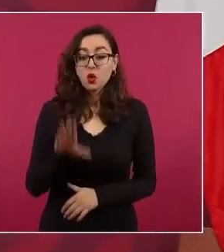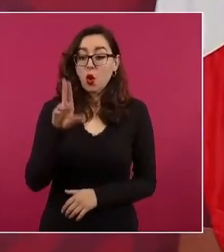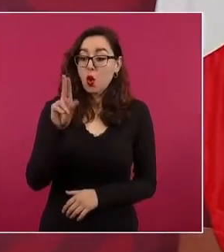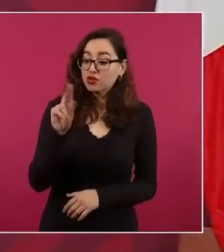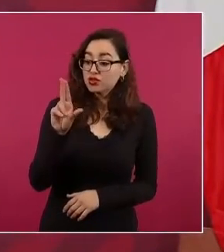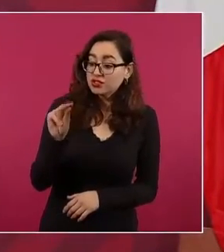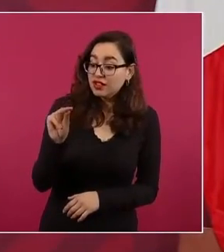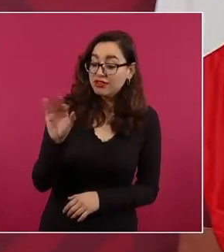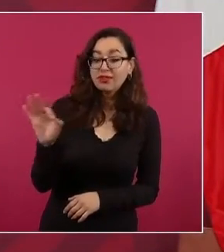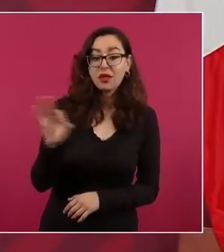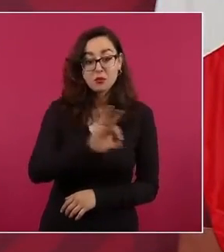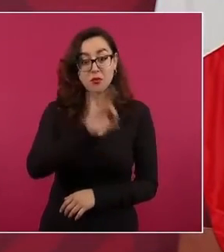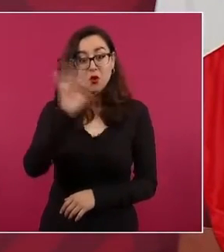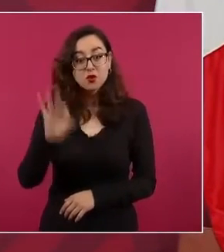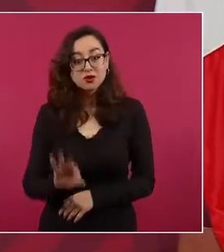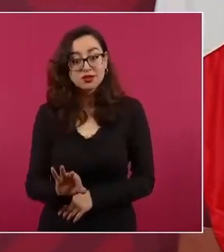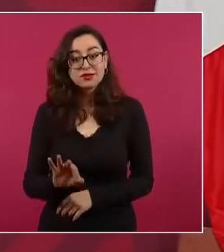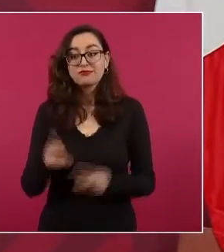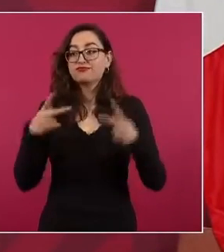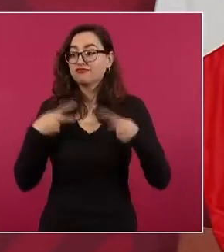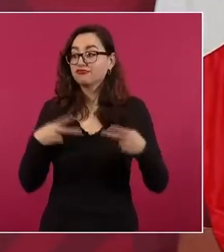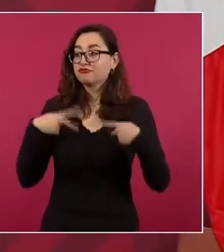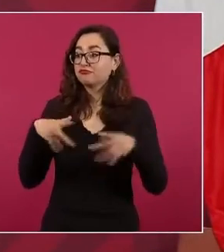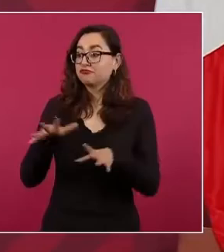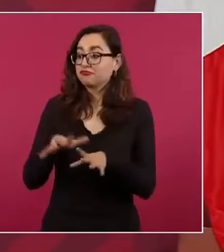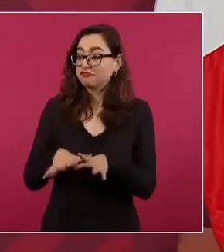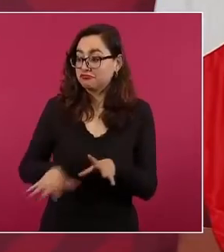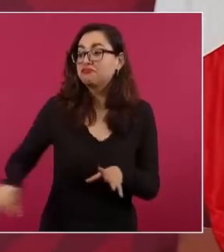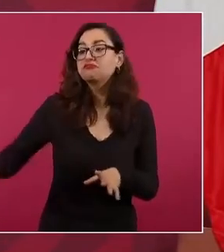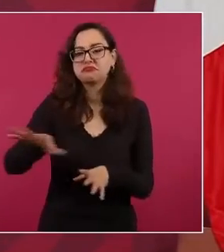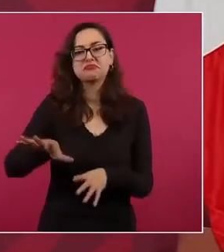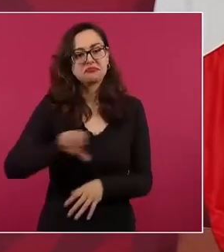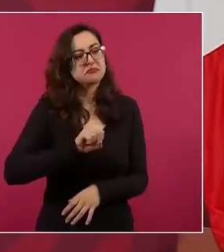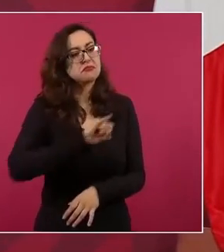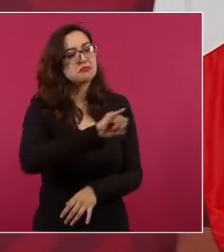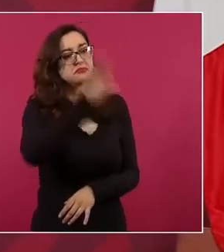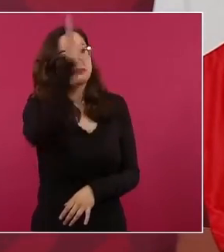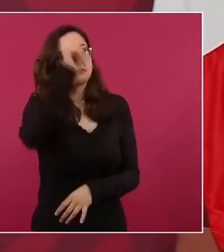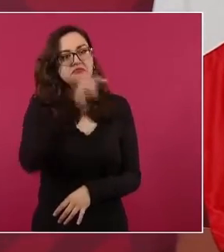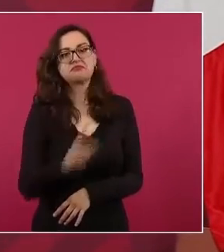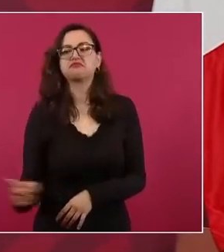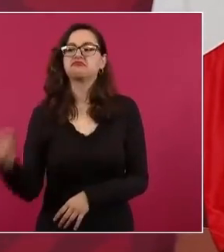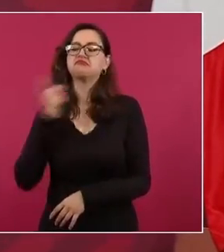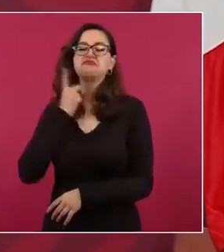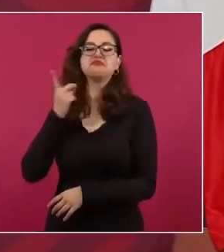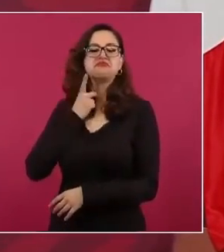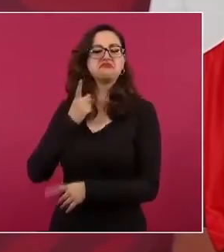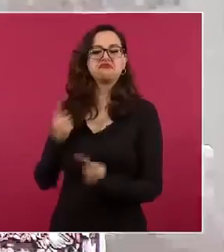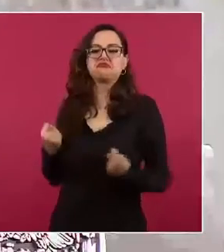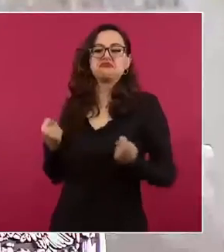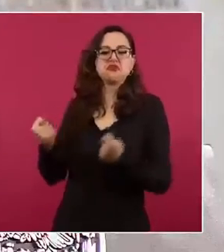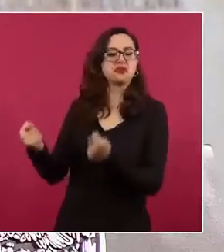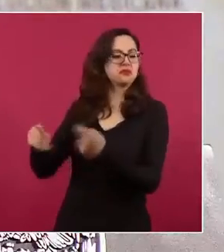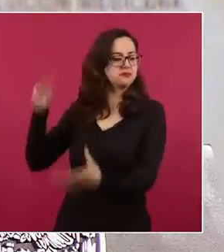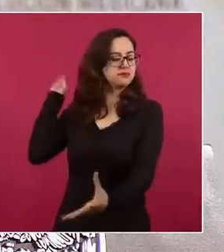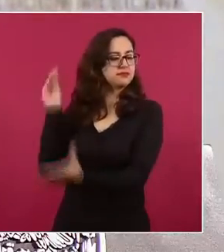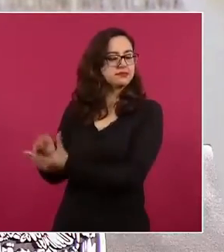Y eso no lo quieren tomar en cuenta los legisladores ni los expertos,